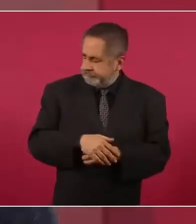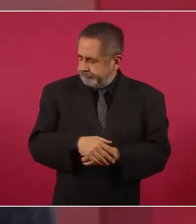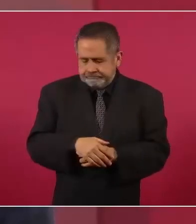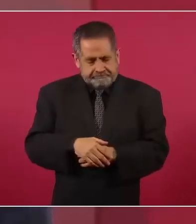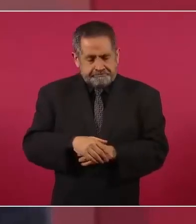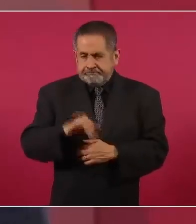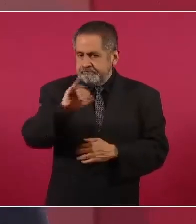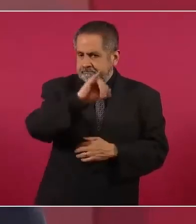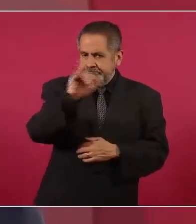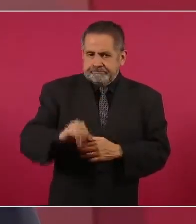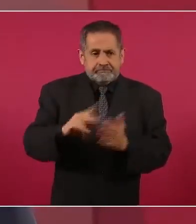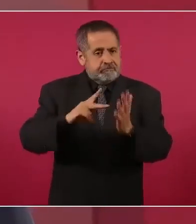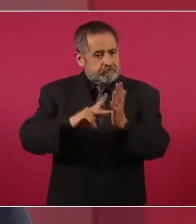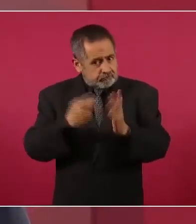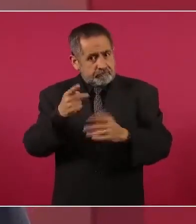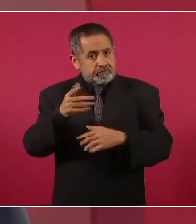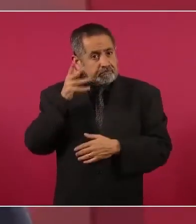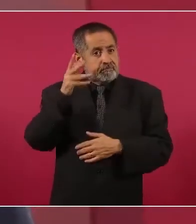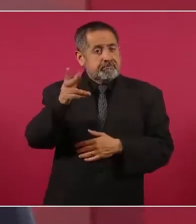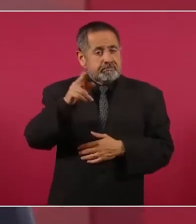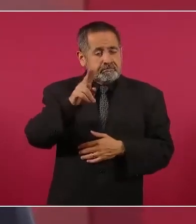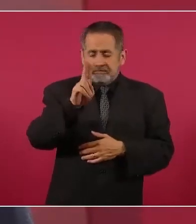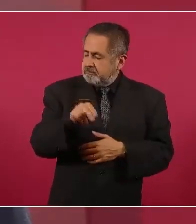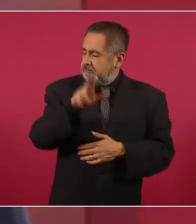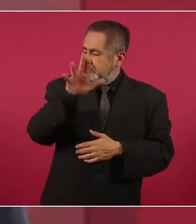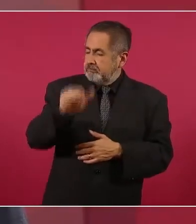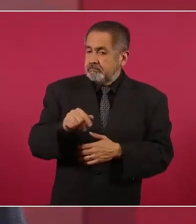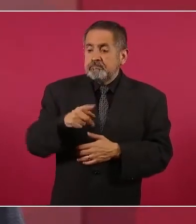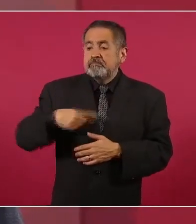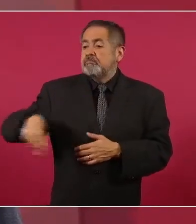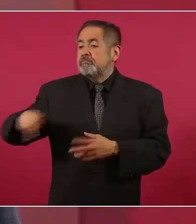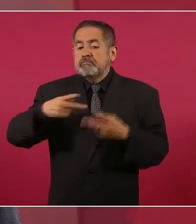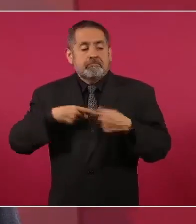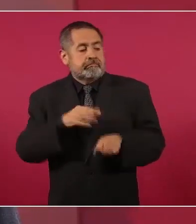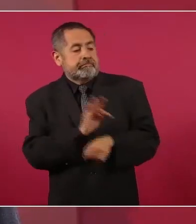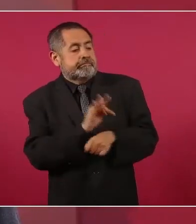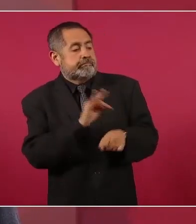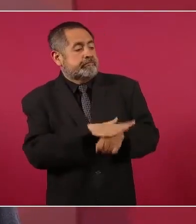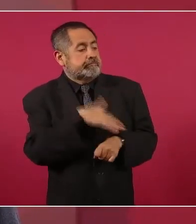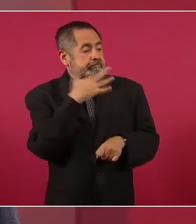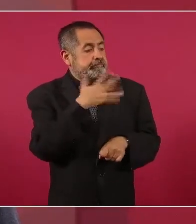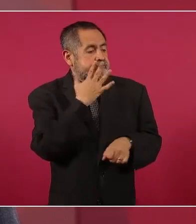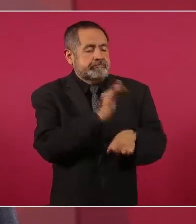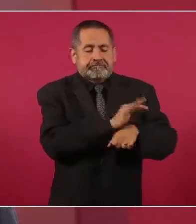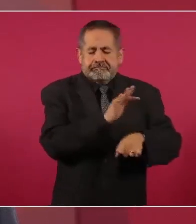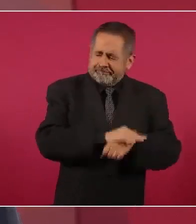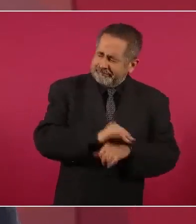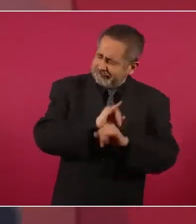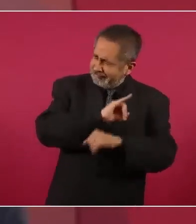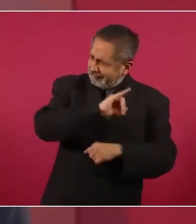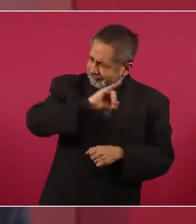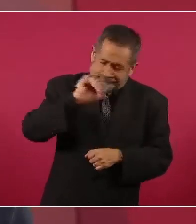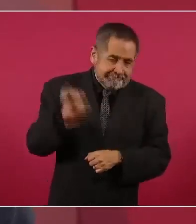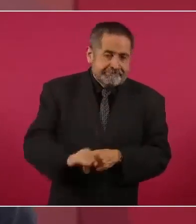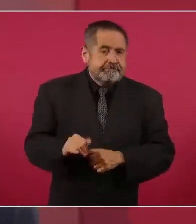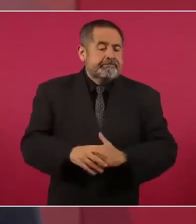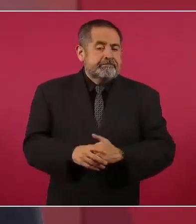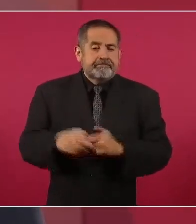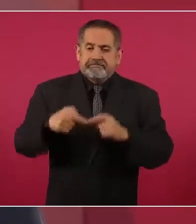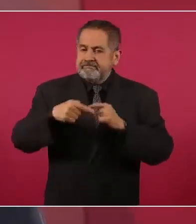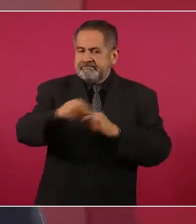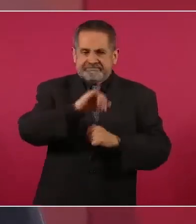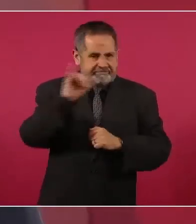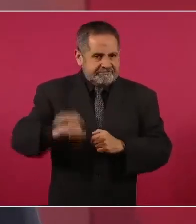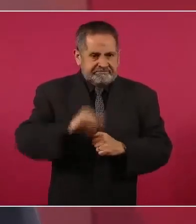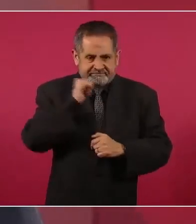gobiernos que protejan a corruptos, nunca más gobiernos